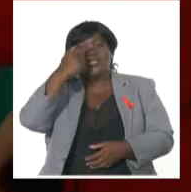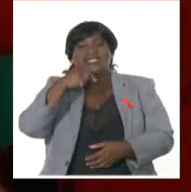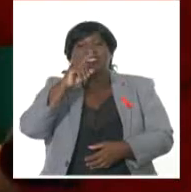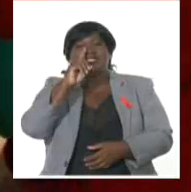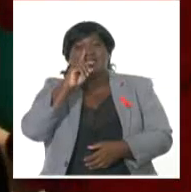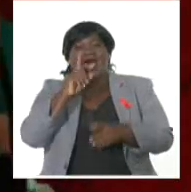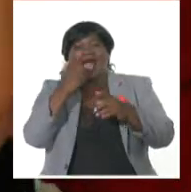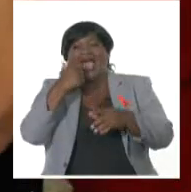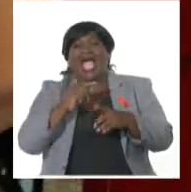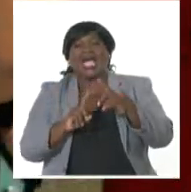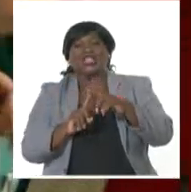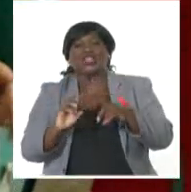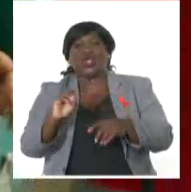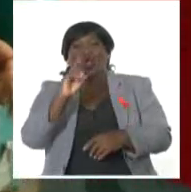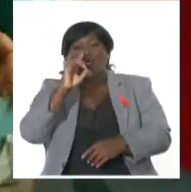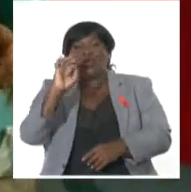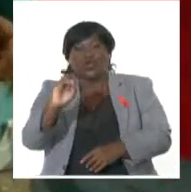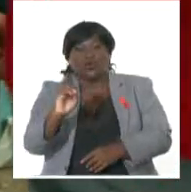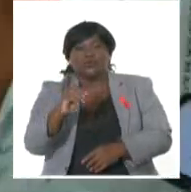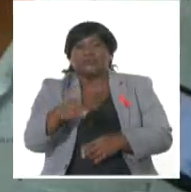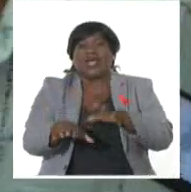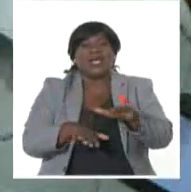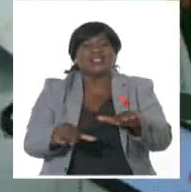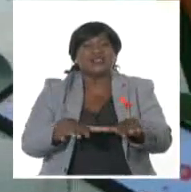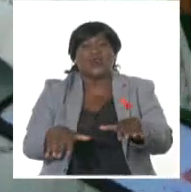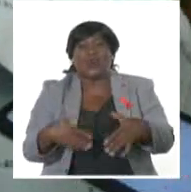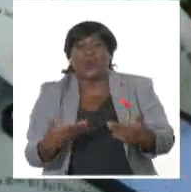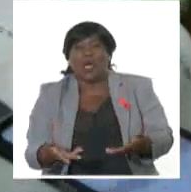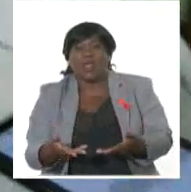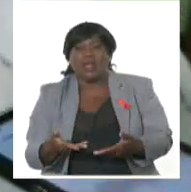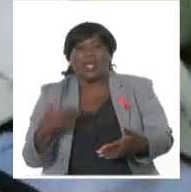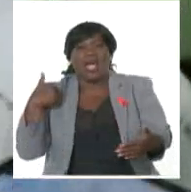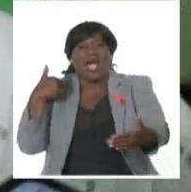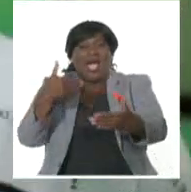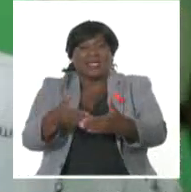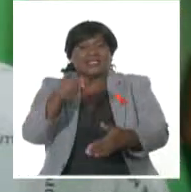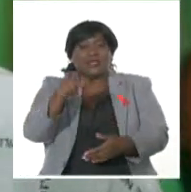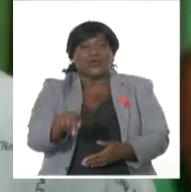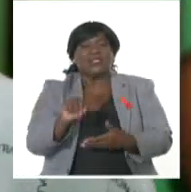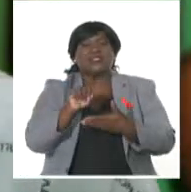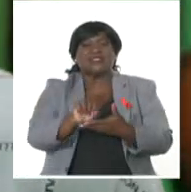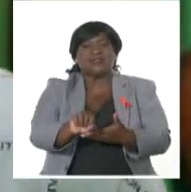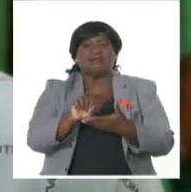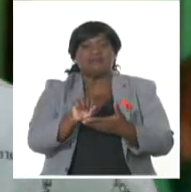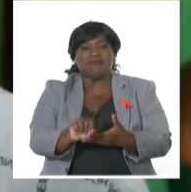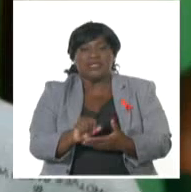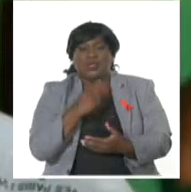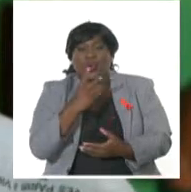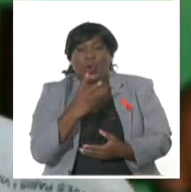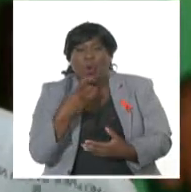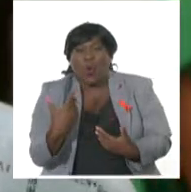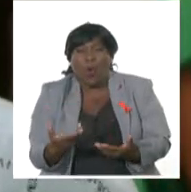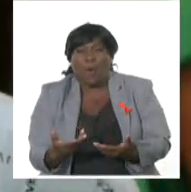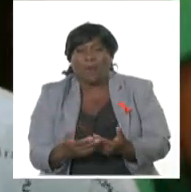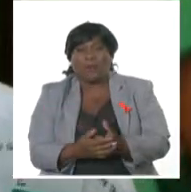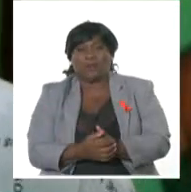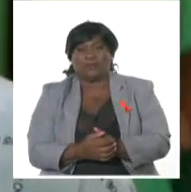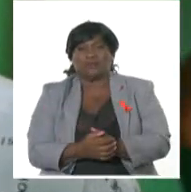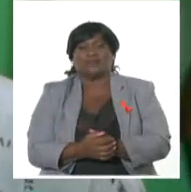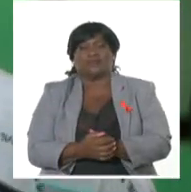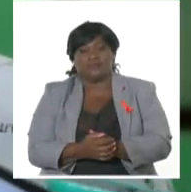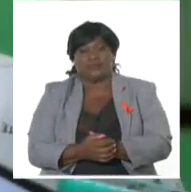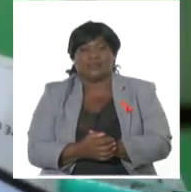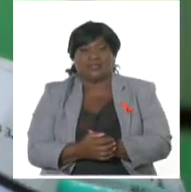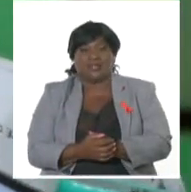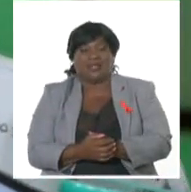acciones han estado realizando y hasta el momento el servicio, en qué medida los van a poder recuperar? Bueno, aquí